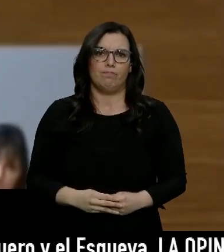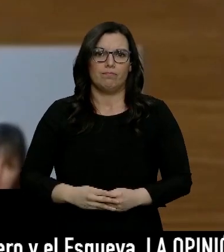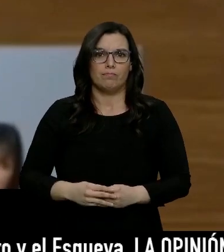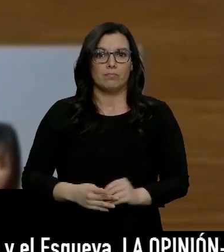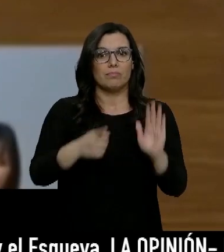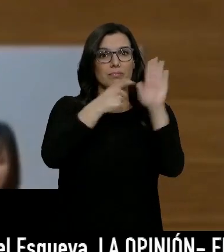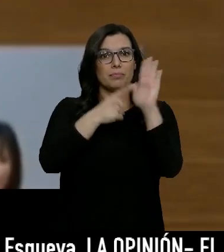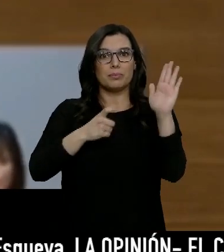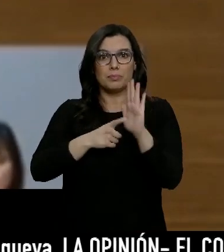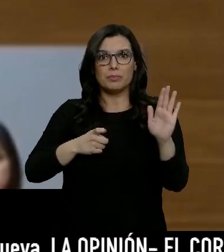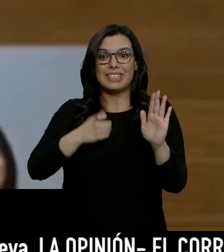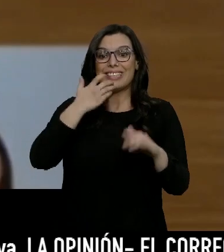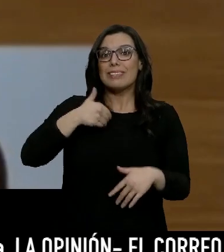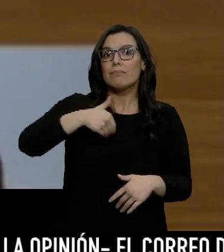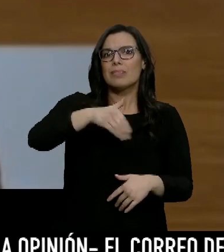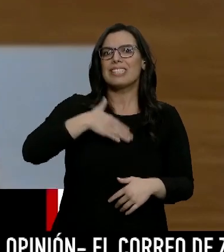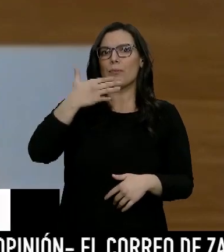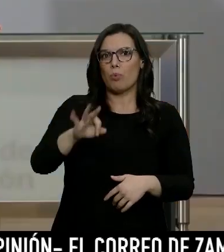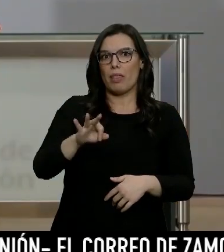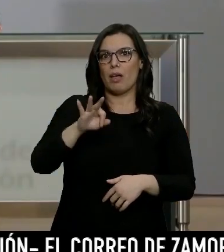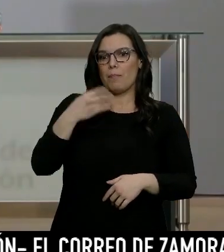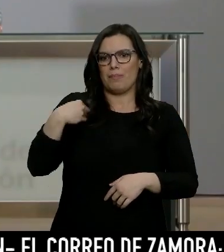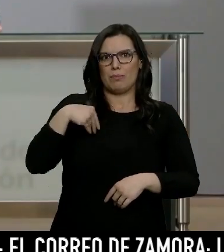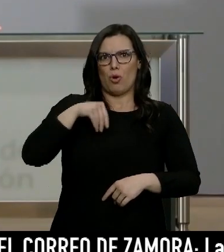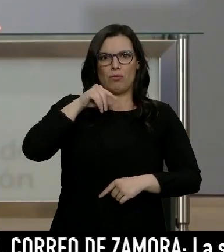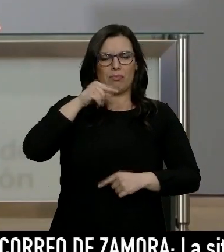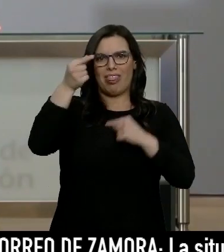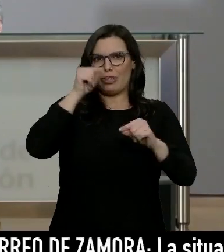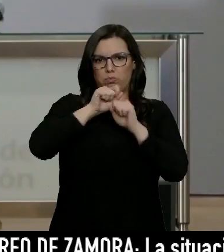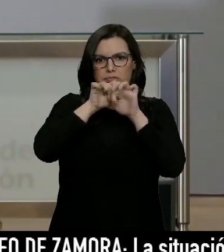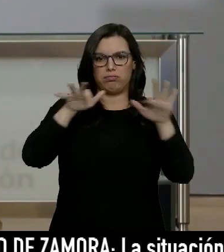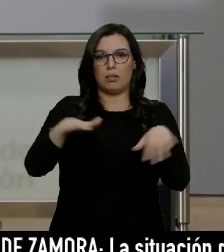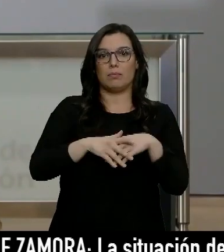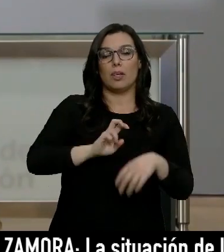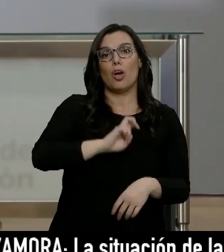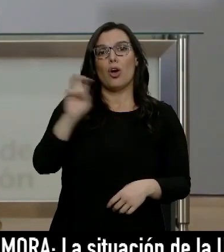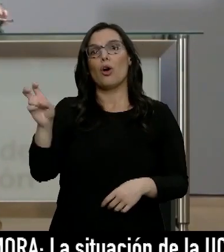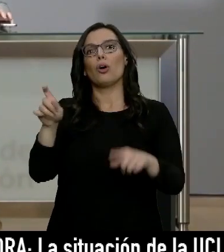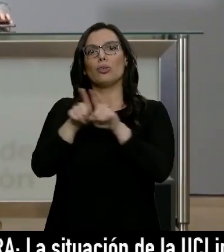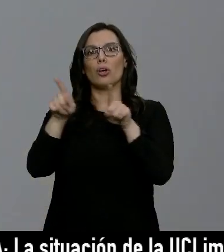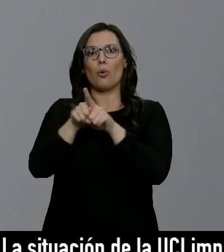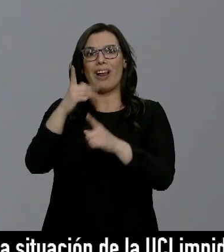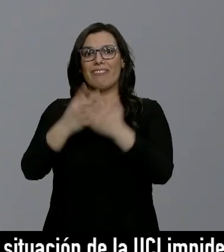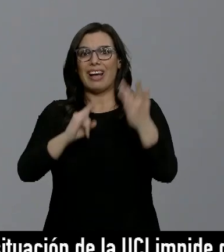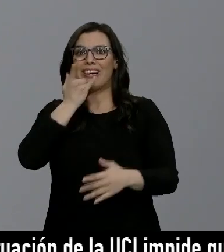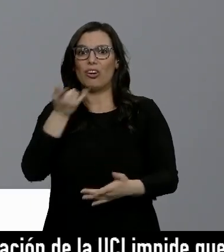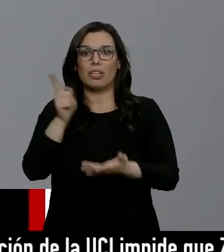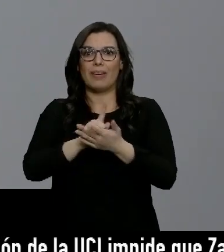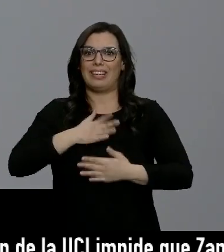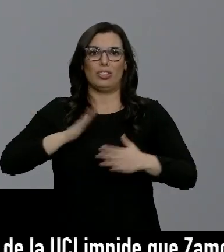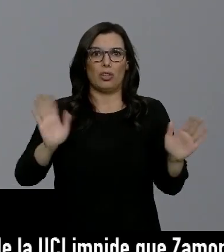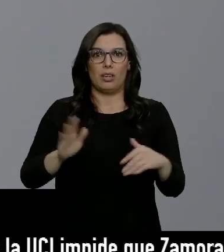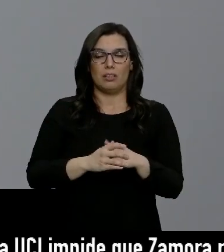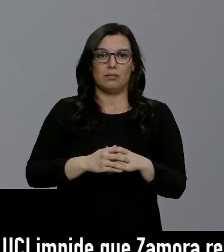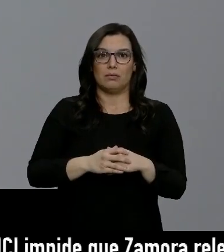se levantarán cuando sea posible desde el punto de vista epidemiológico. Y quienes se niegan en rotundo a volver a caer en posibles errores. Está el